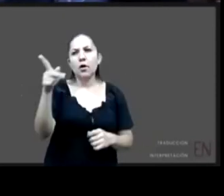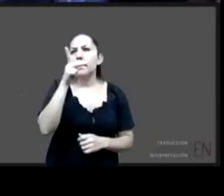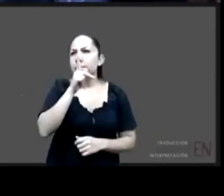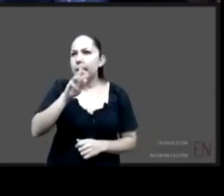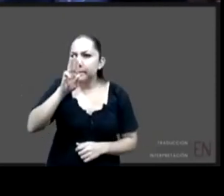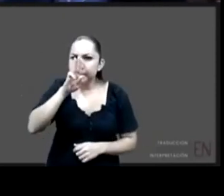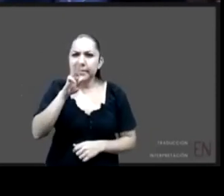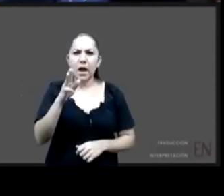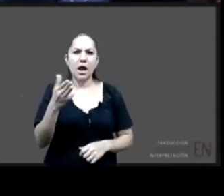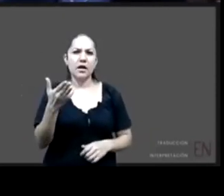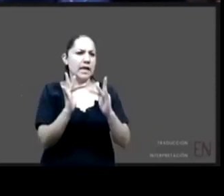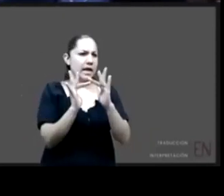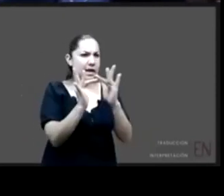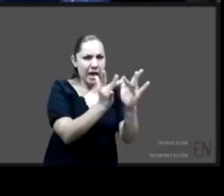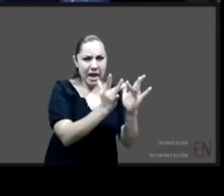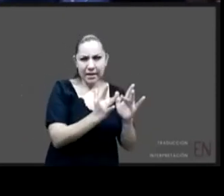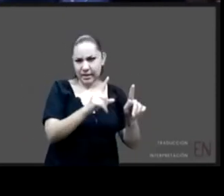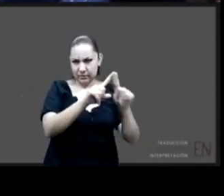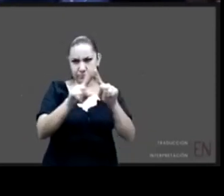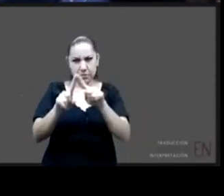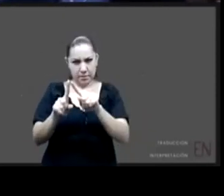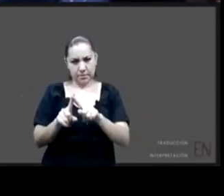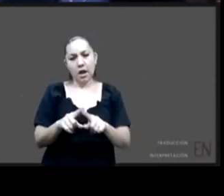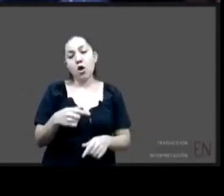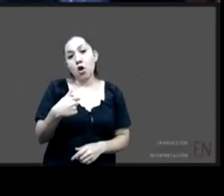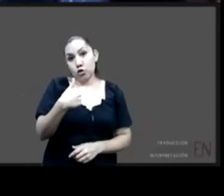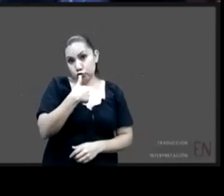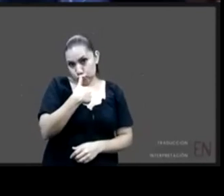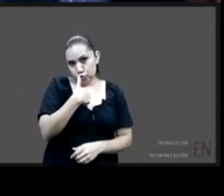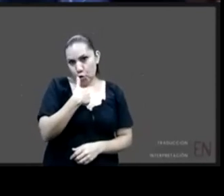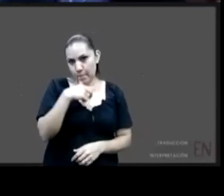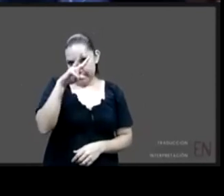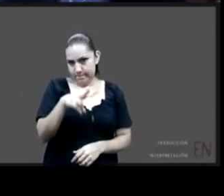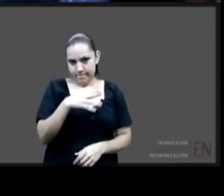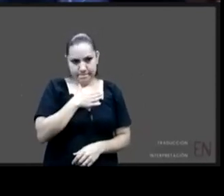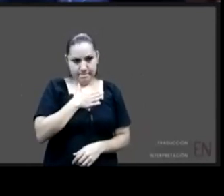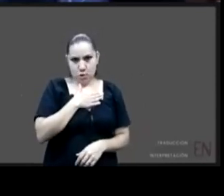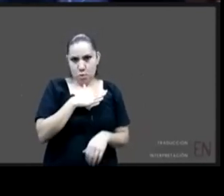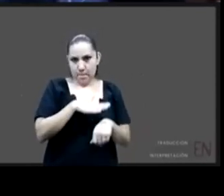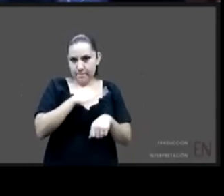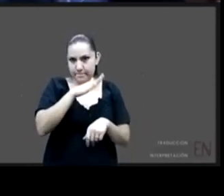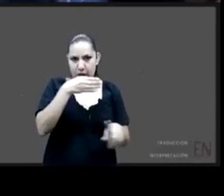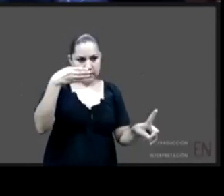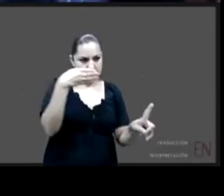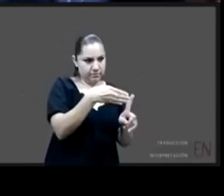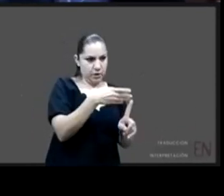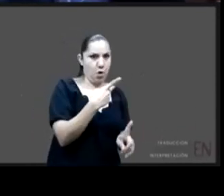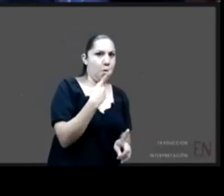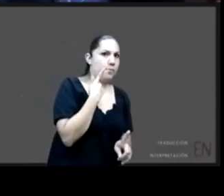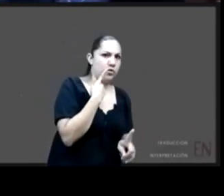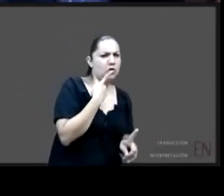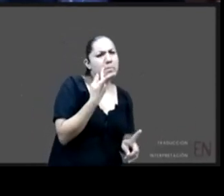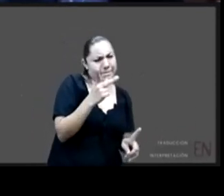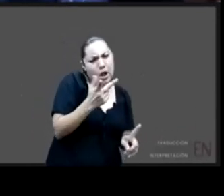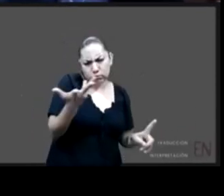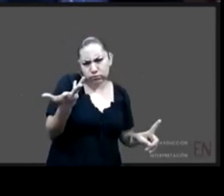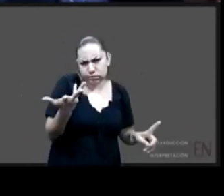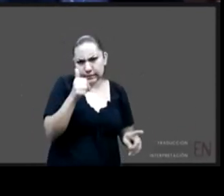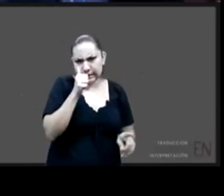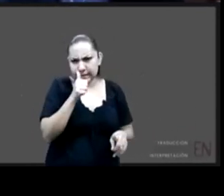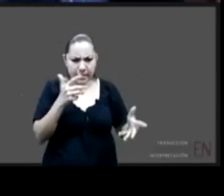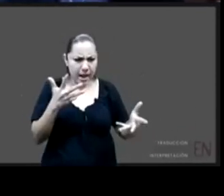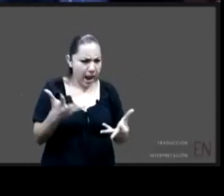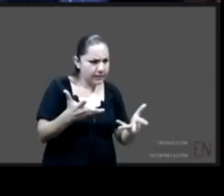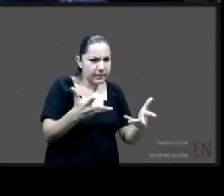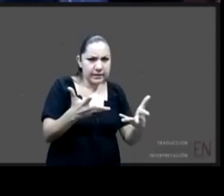dado que mi lugar lejos de ser político aunque todo acto es político de muchas maneras es un lugar